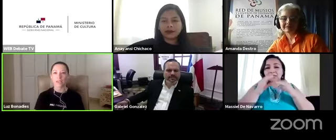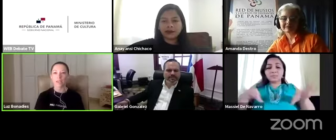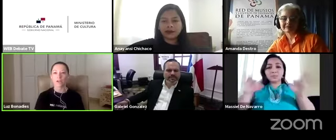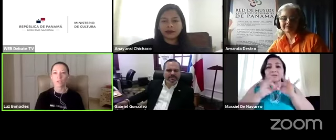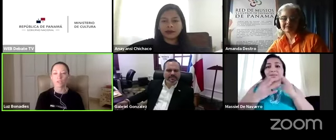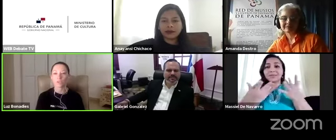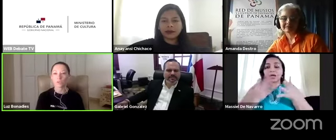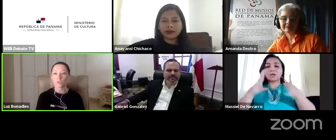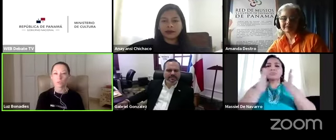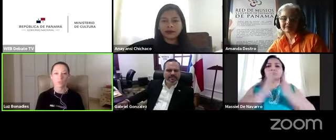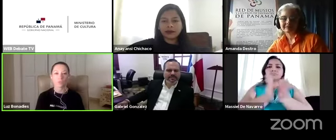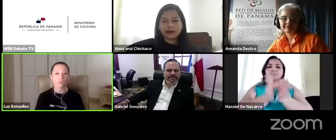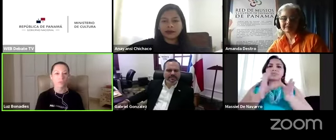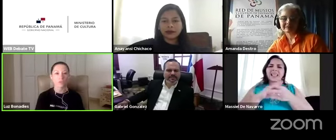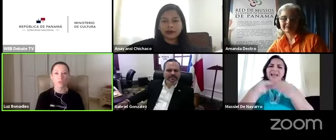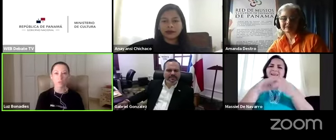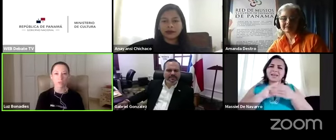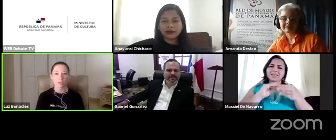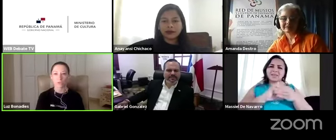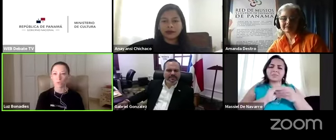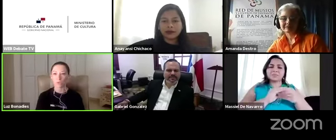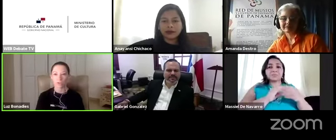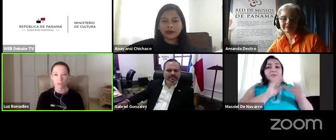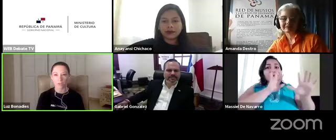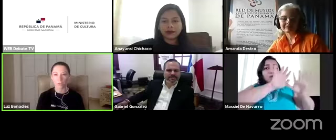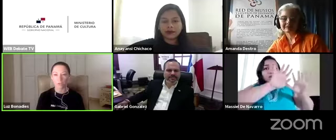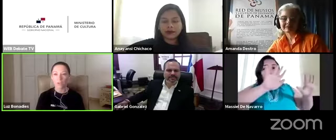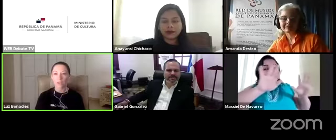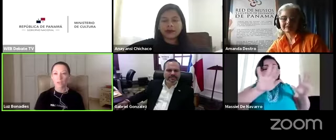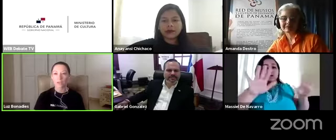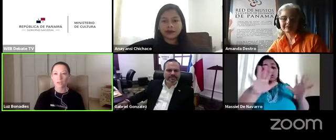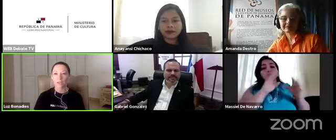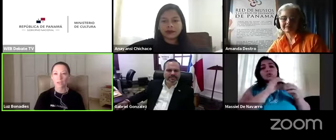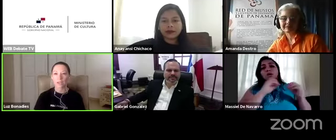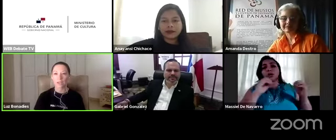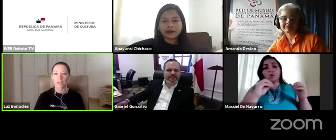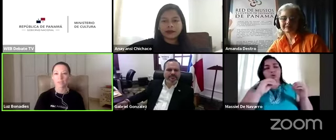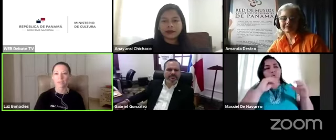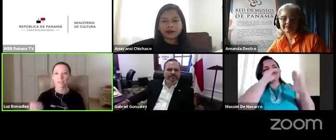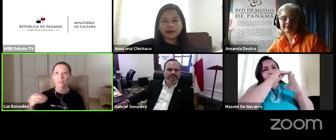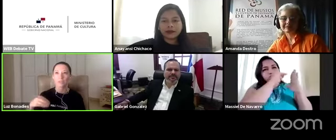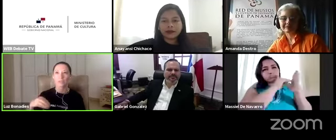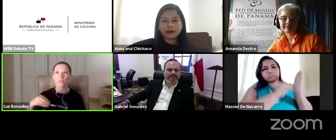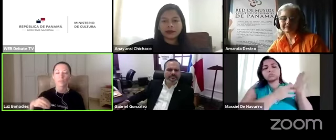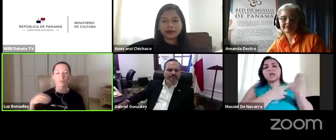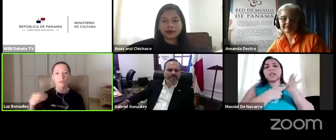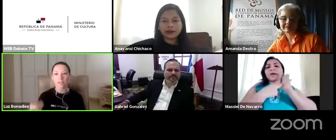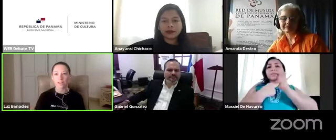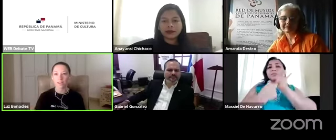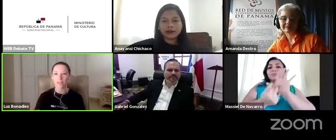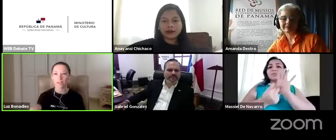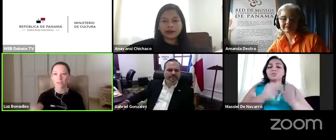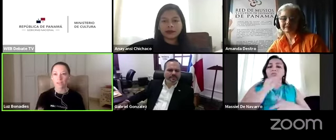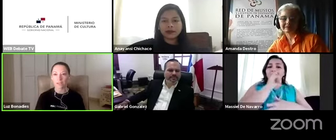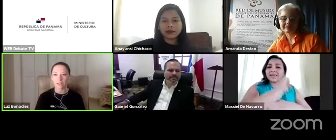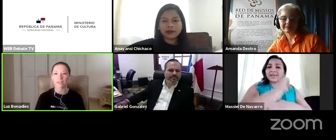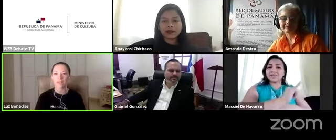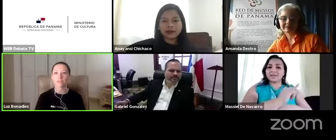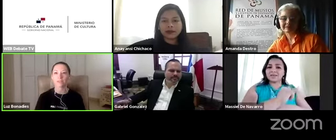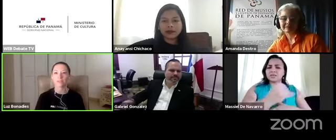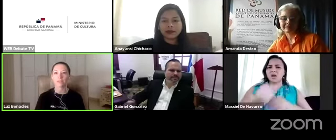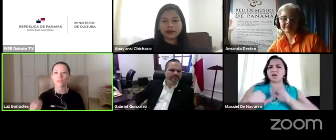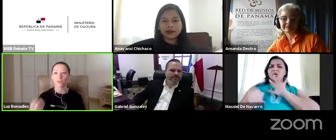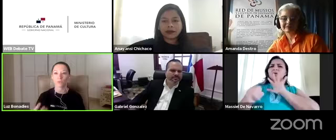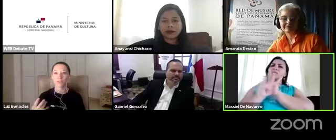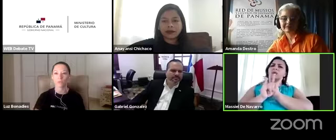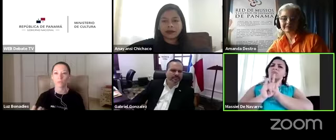en las colecciones exposiciones o patrimonio o acervo creo que la representación de esa pluralidad de identidades